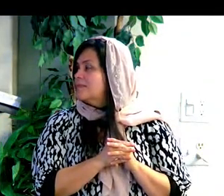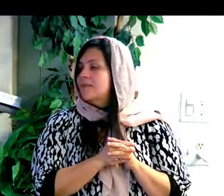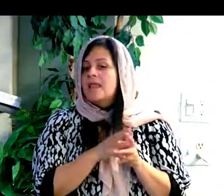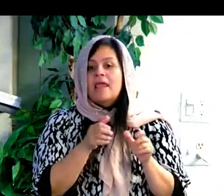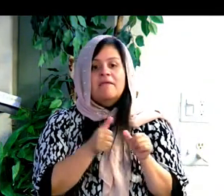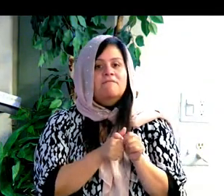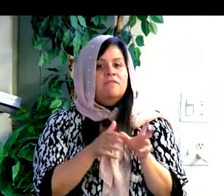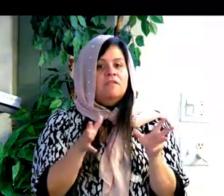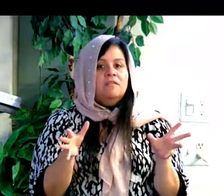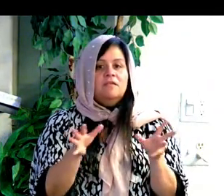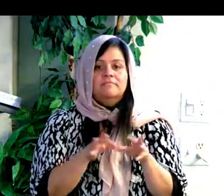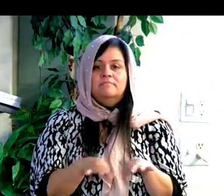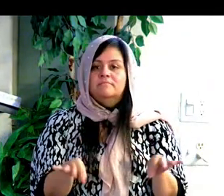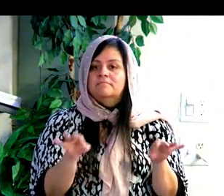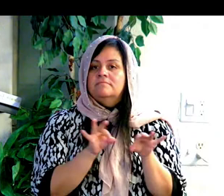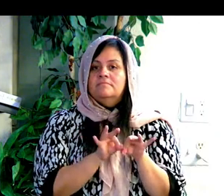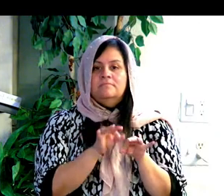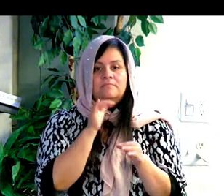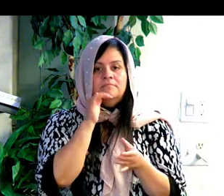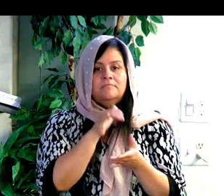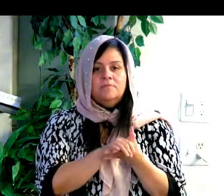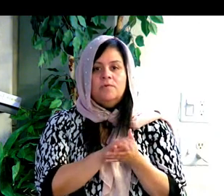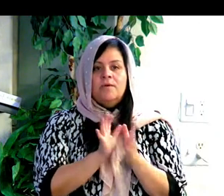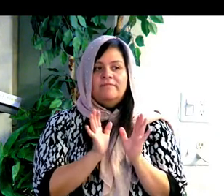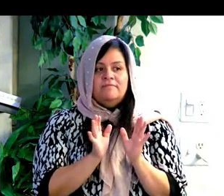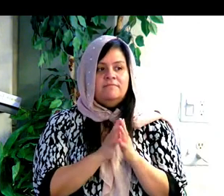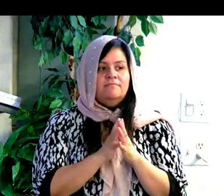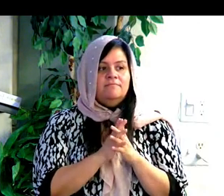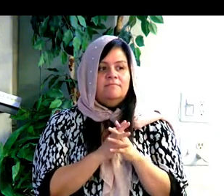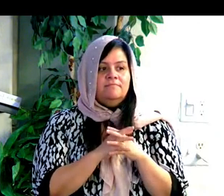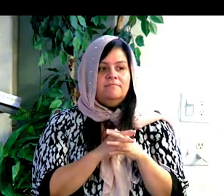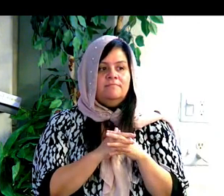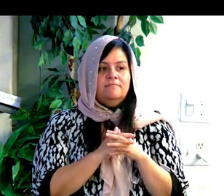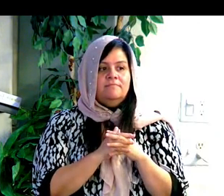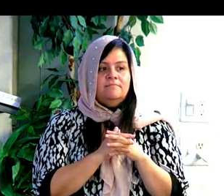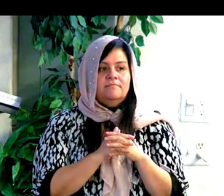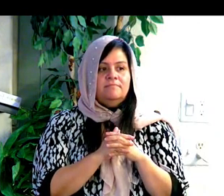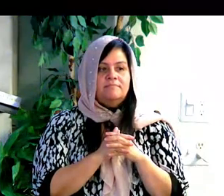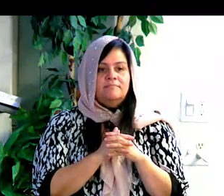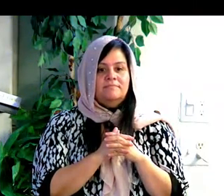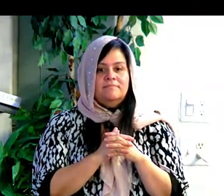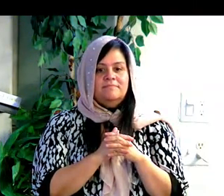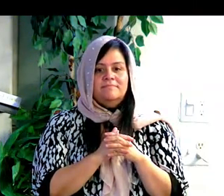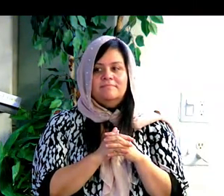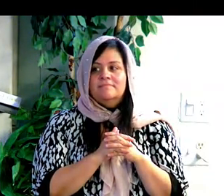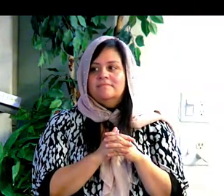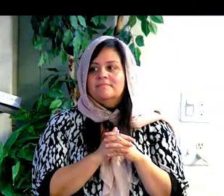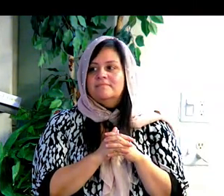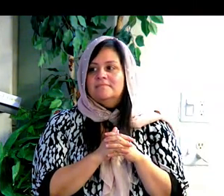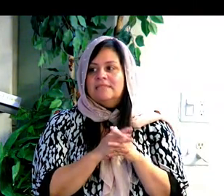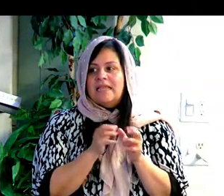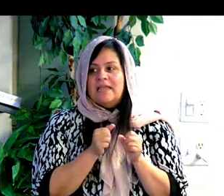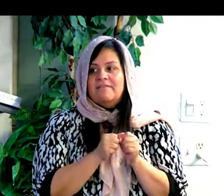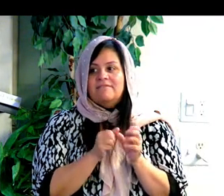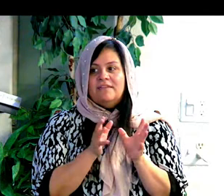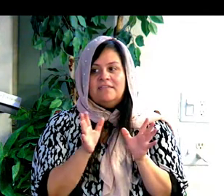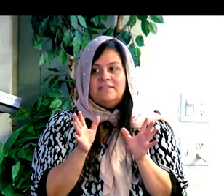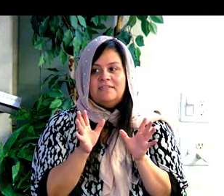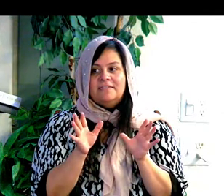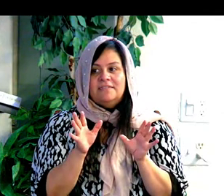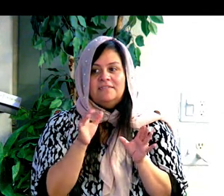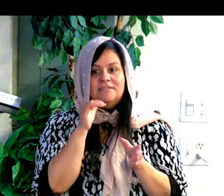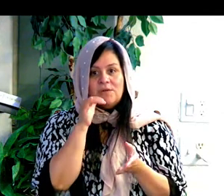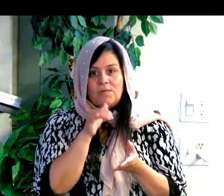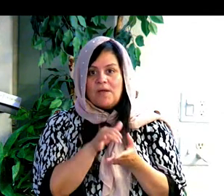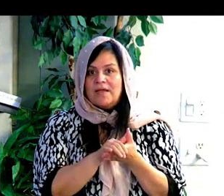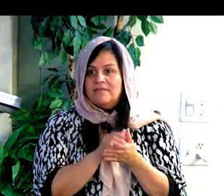is about the bride. The groom just wants to get this thing on the road, right? Dice, todo se trata de la novia, porque el novio